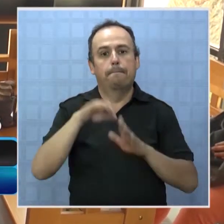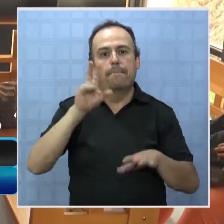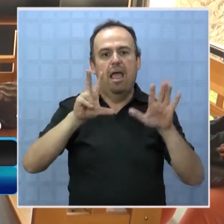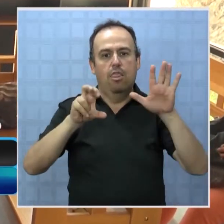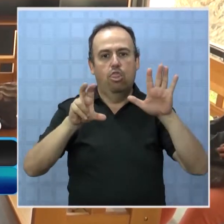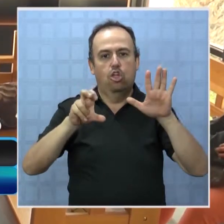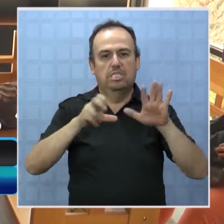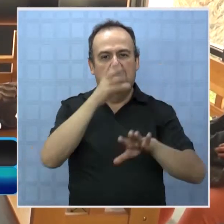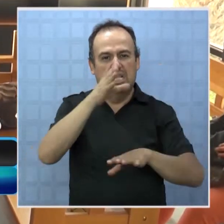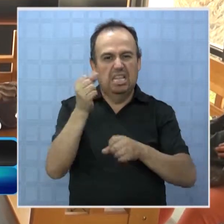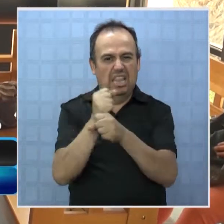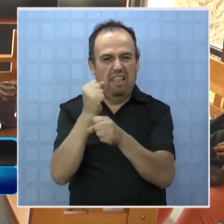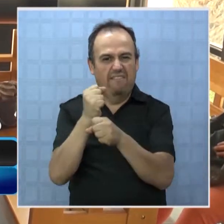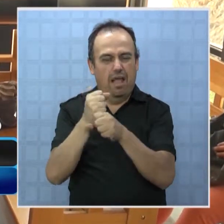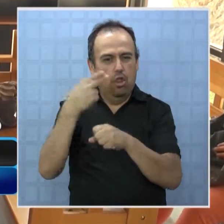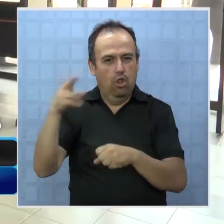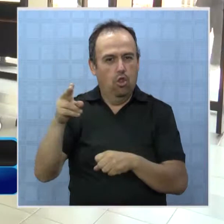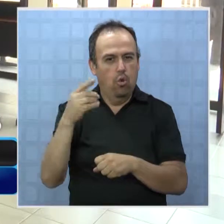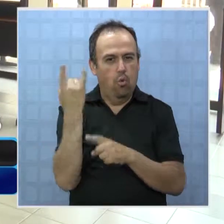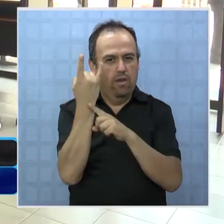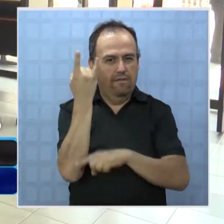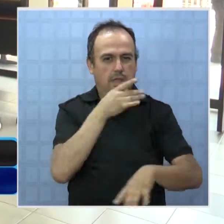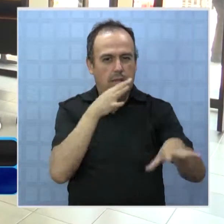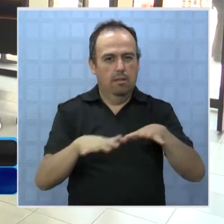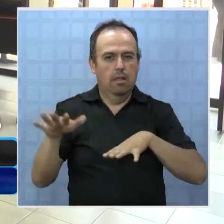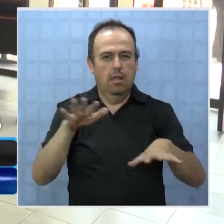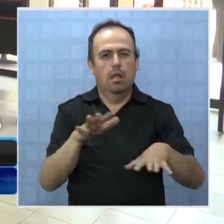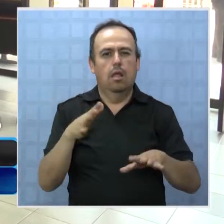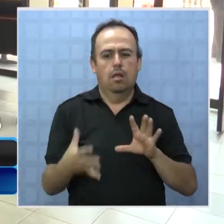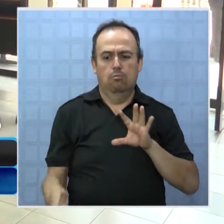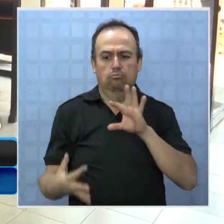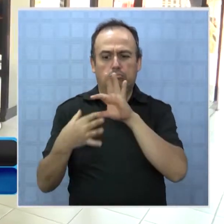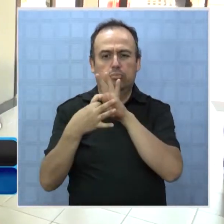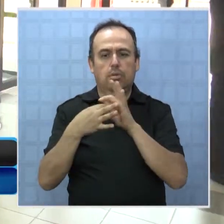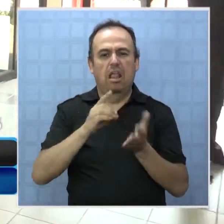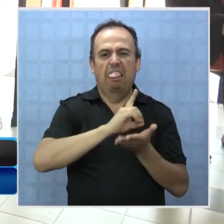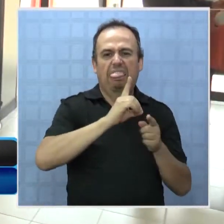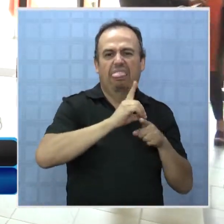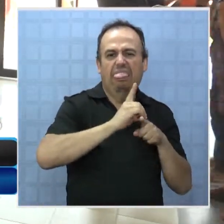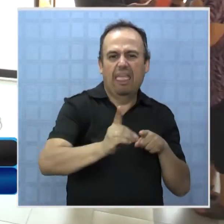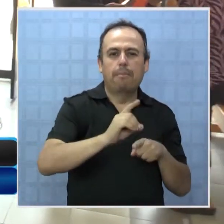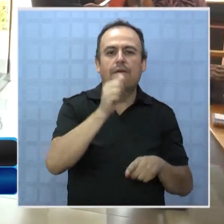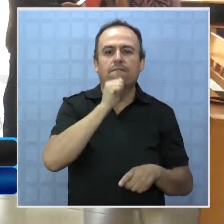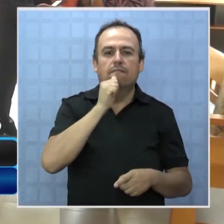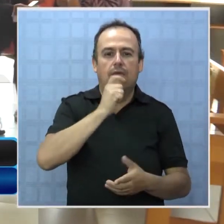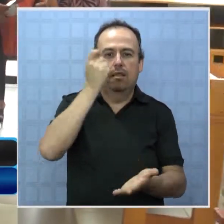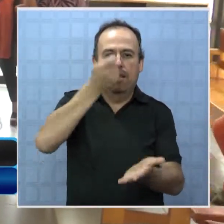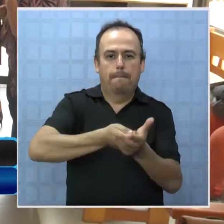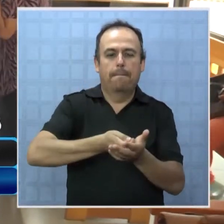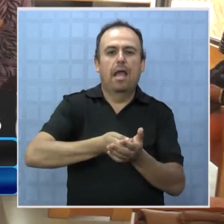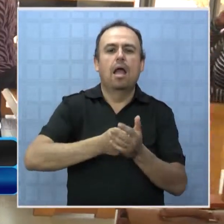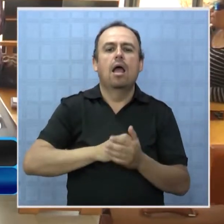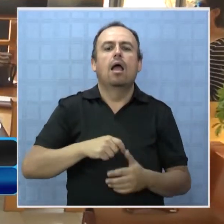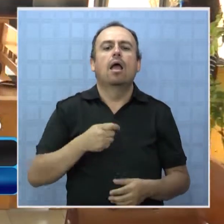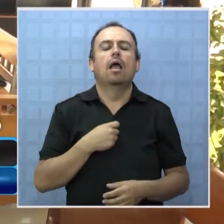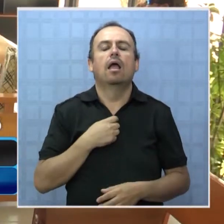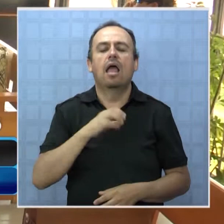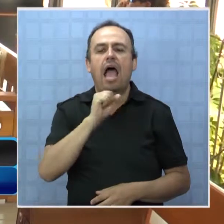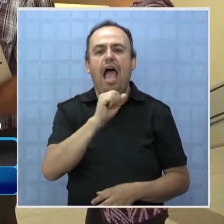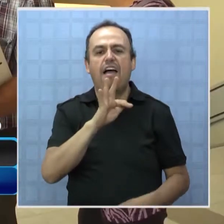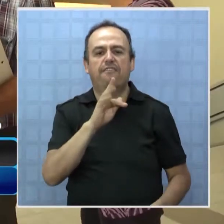más de 80 trabajadores de la Casa de Estudios se unieron para interponer una demanda por la falta de pago de sus cotizaciones